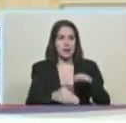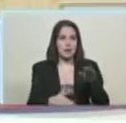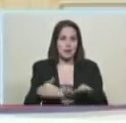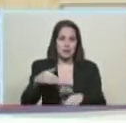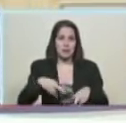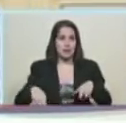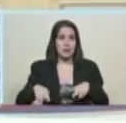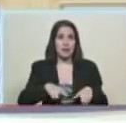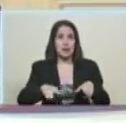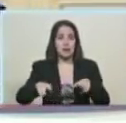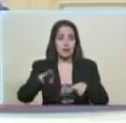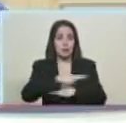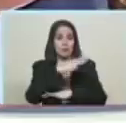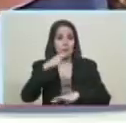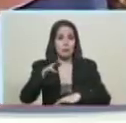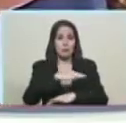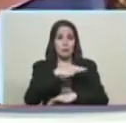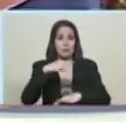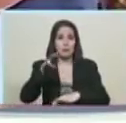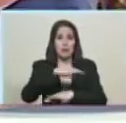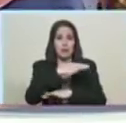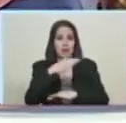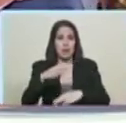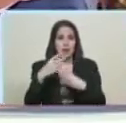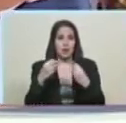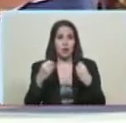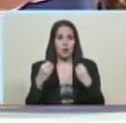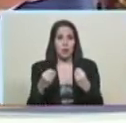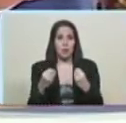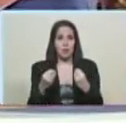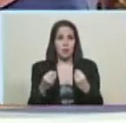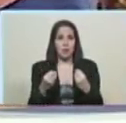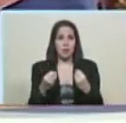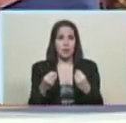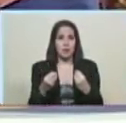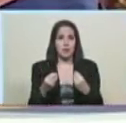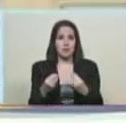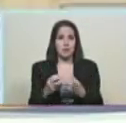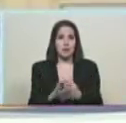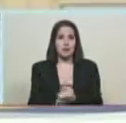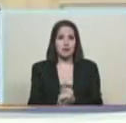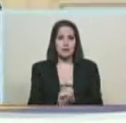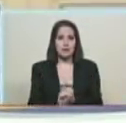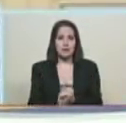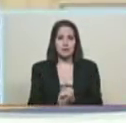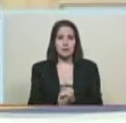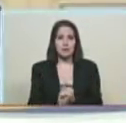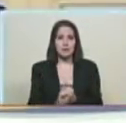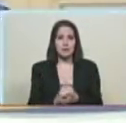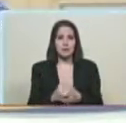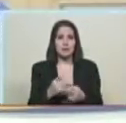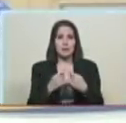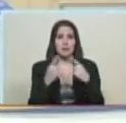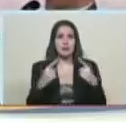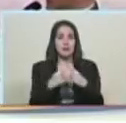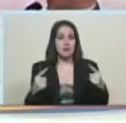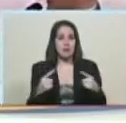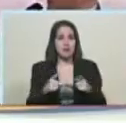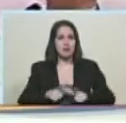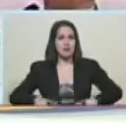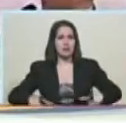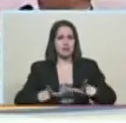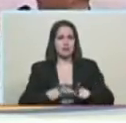musicales en los espacios que han sido habilitados por el gobierno bolivariano en conjunto con las gobernaciones alcaldías y las distintas entidades